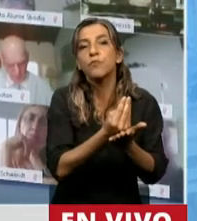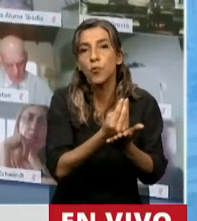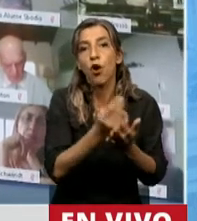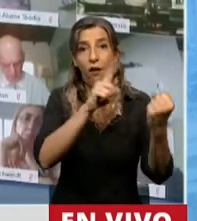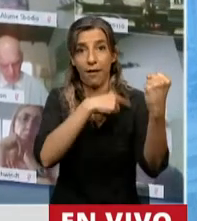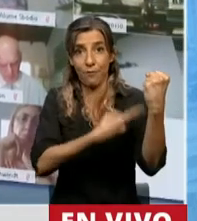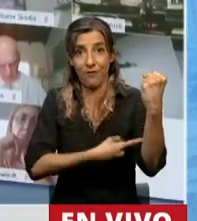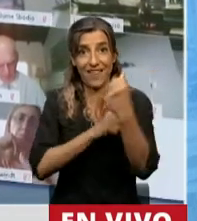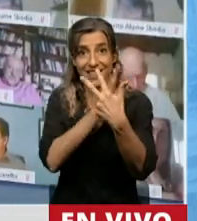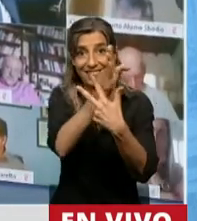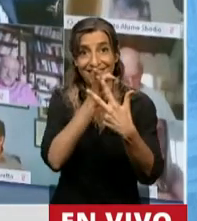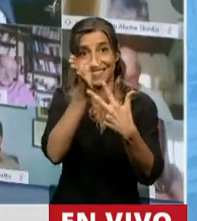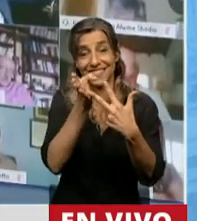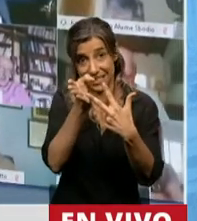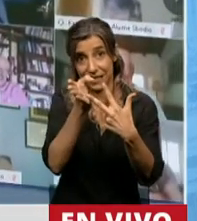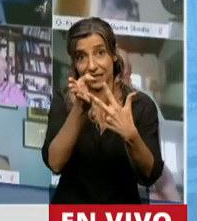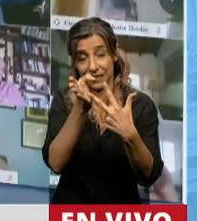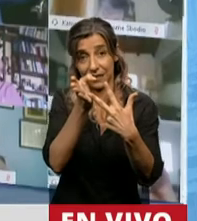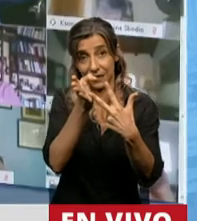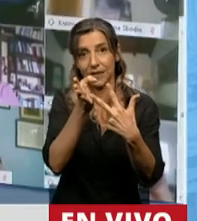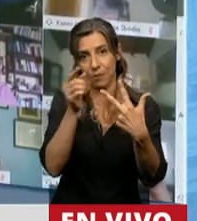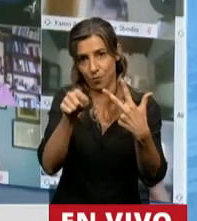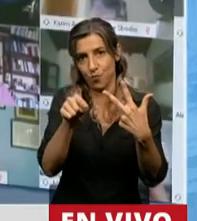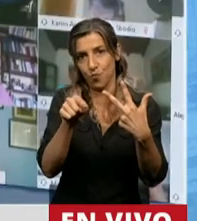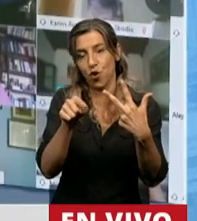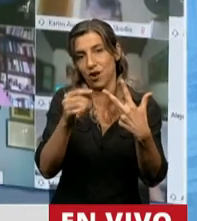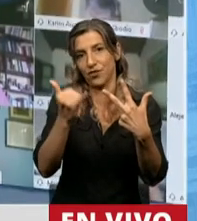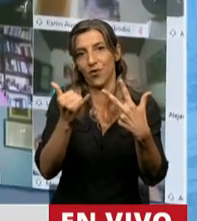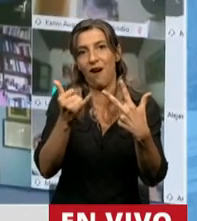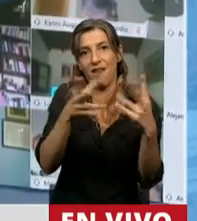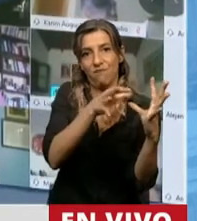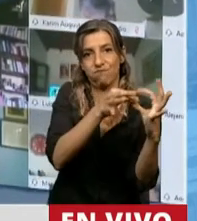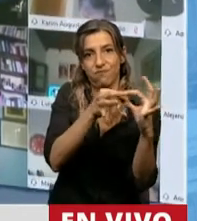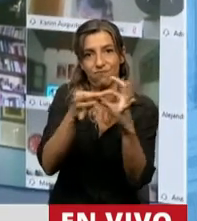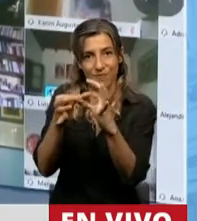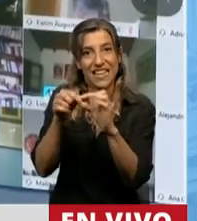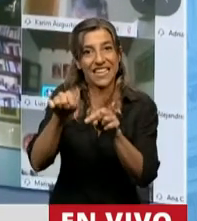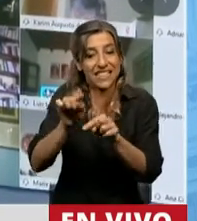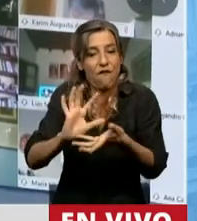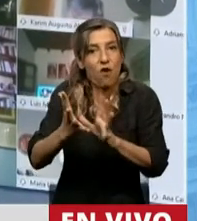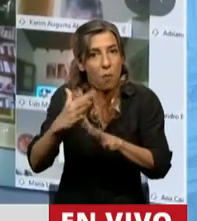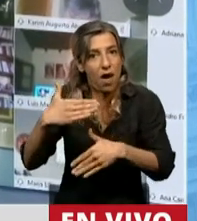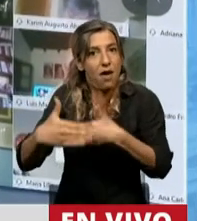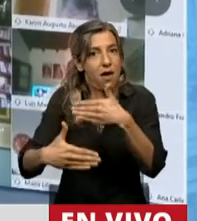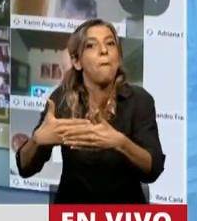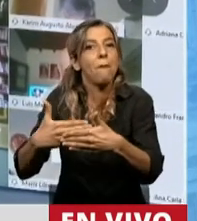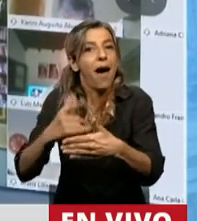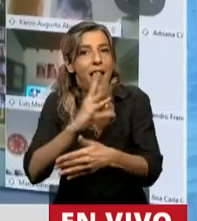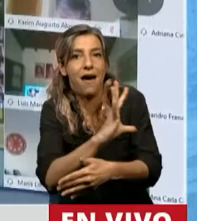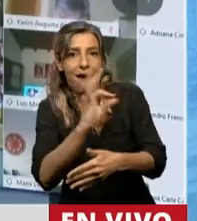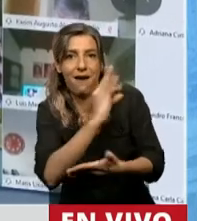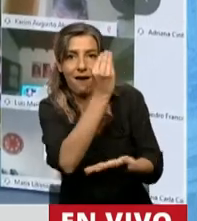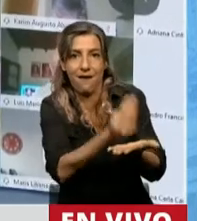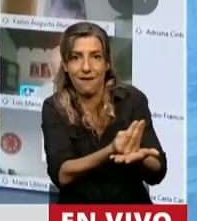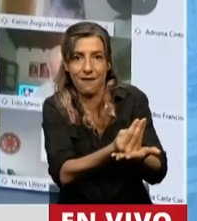poderes del Estado, por eso es un acto complejo, precisamente ese es el mecanismo de designación. ¿Por qué? Porque no